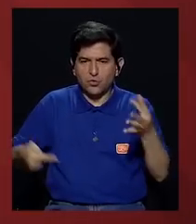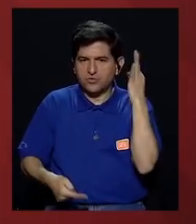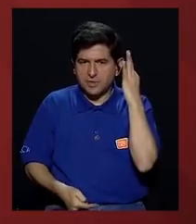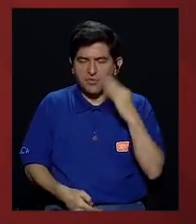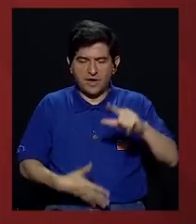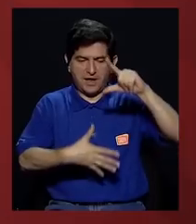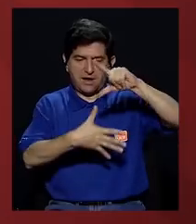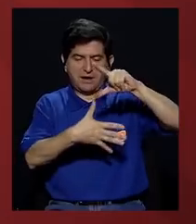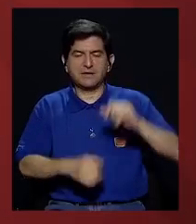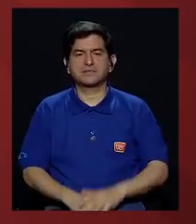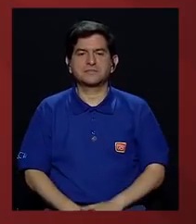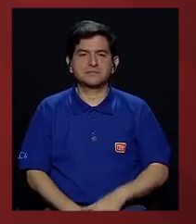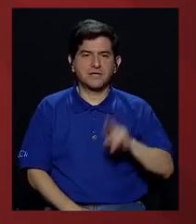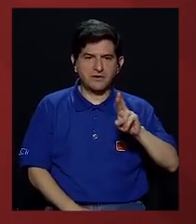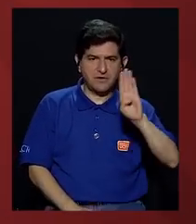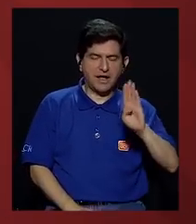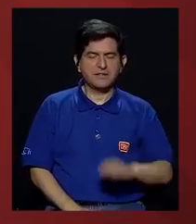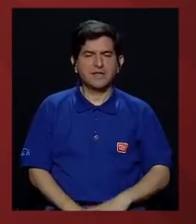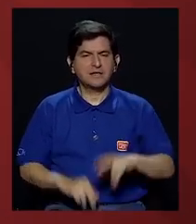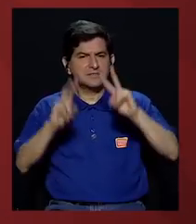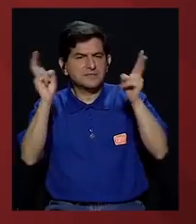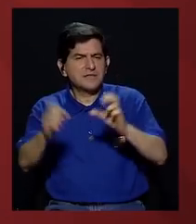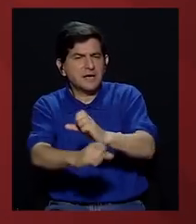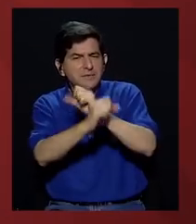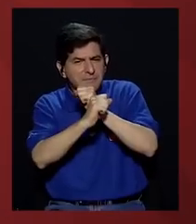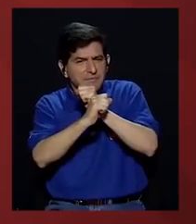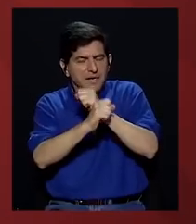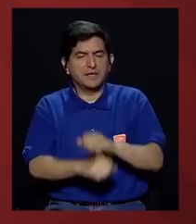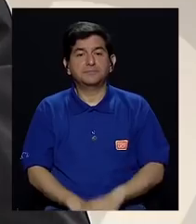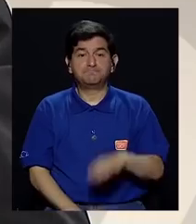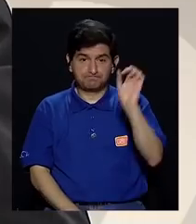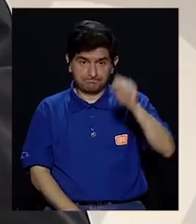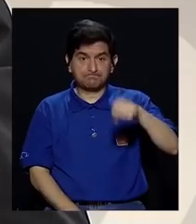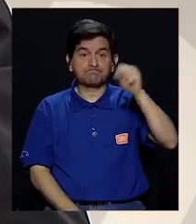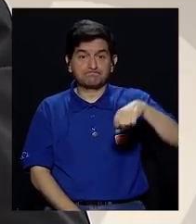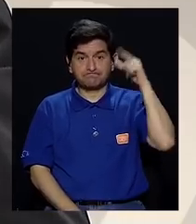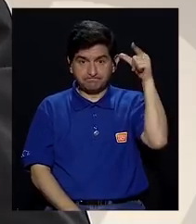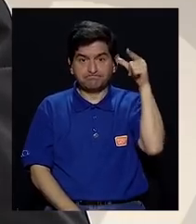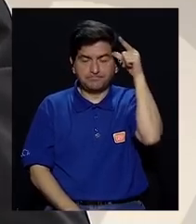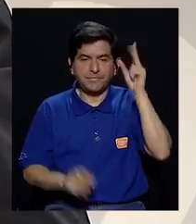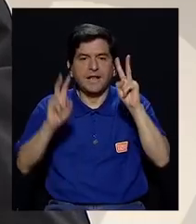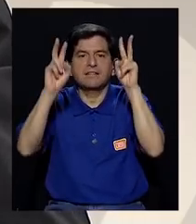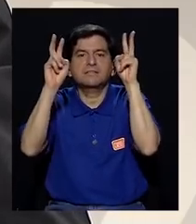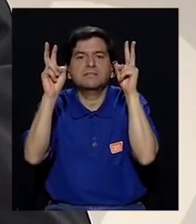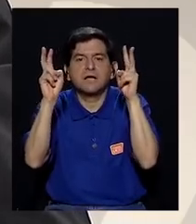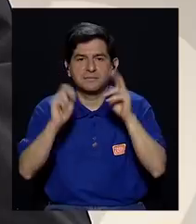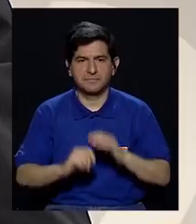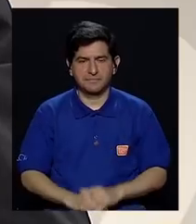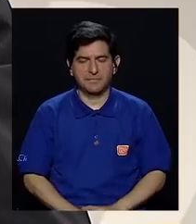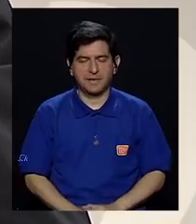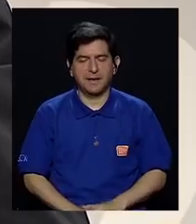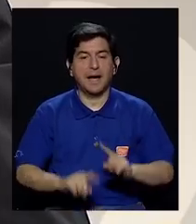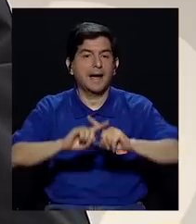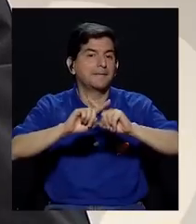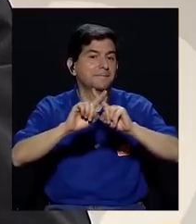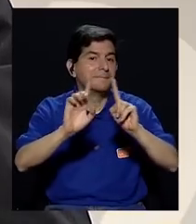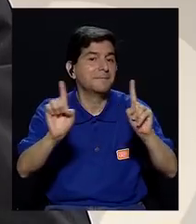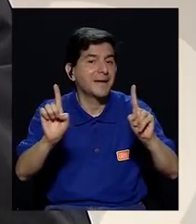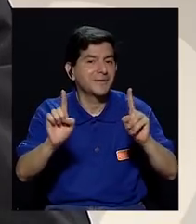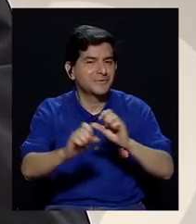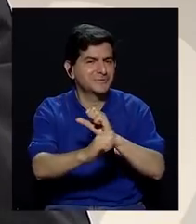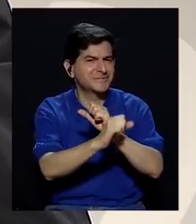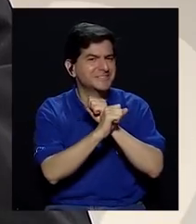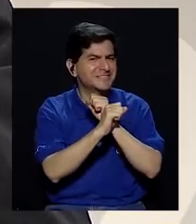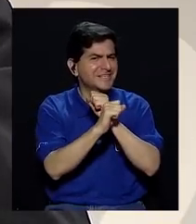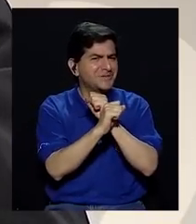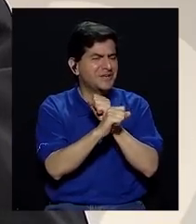Entonces, don Randall, también el tema de la seguridad de repente podría ser... El tema de la seguridad, indudablemente. El tema de... Pero es que, claro, el